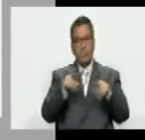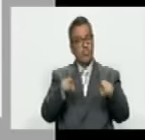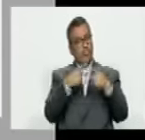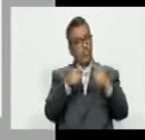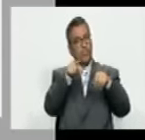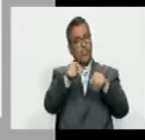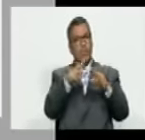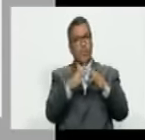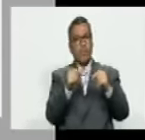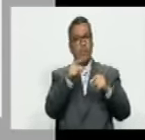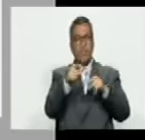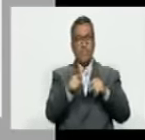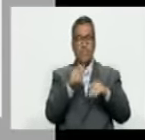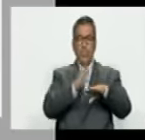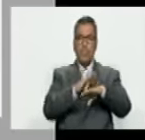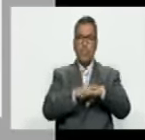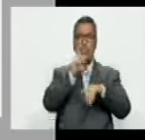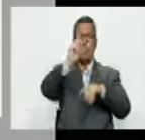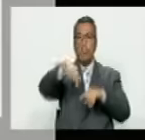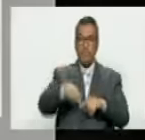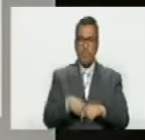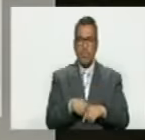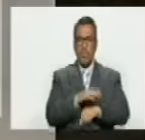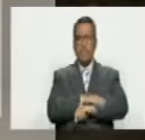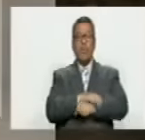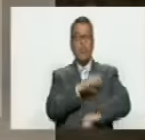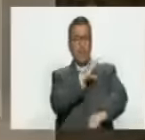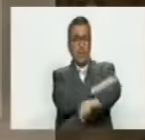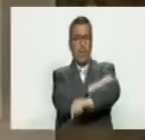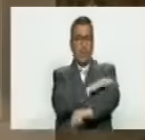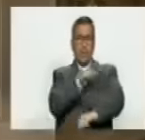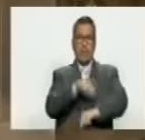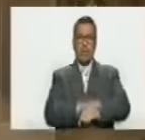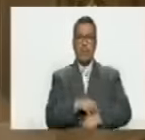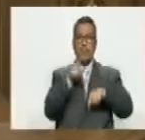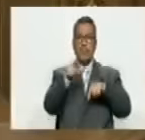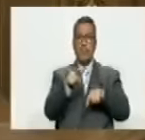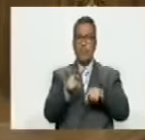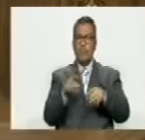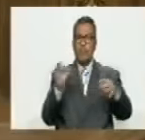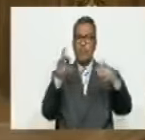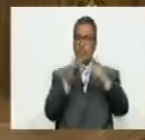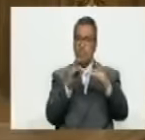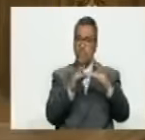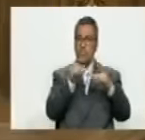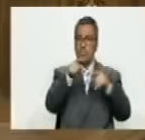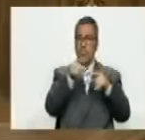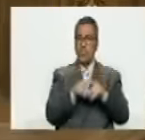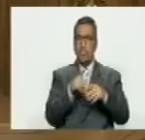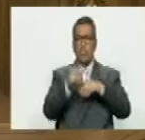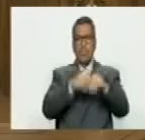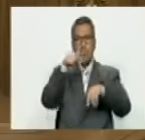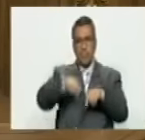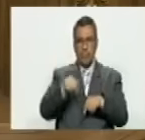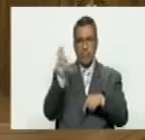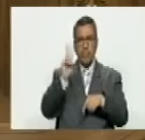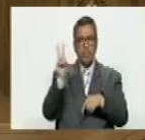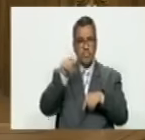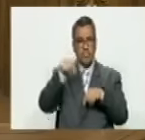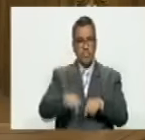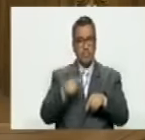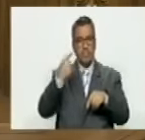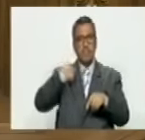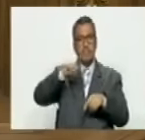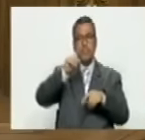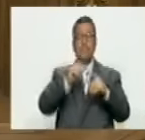con el evento que ocurrió también por parte de la oposición esa sincronía no es hecha aquí esa sincronía tiene